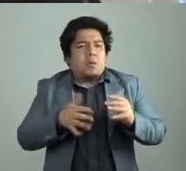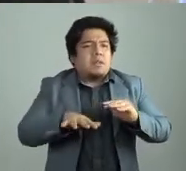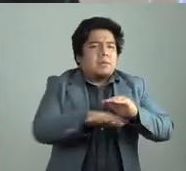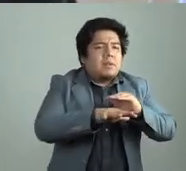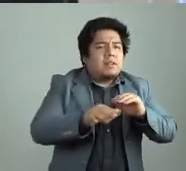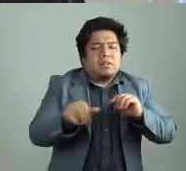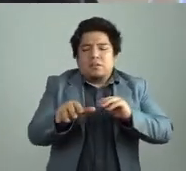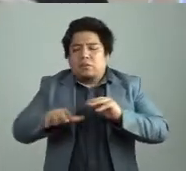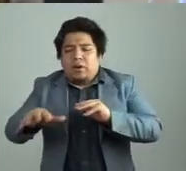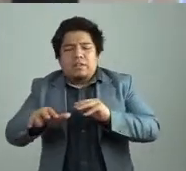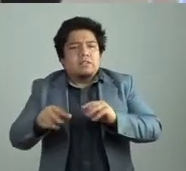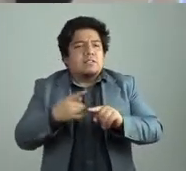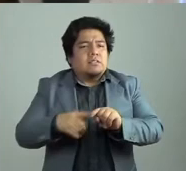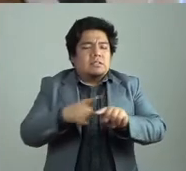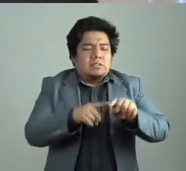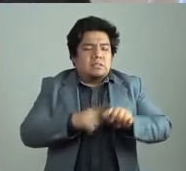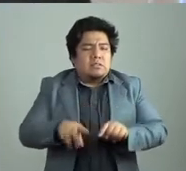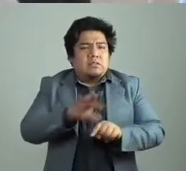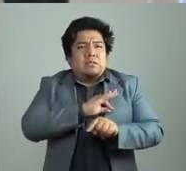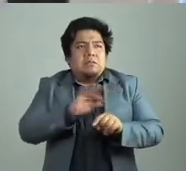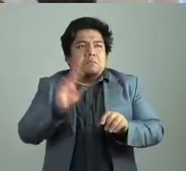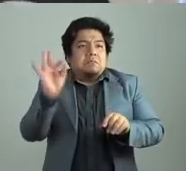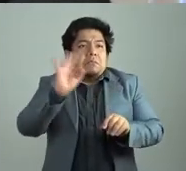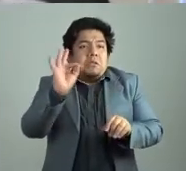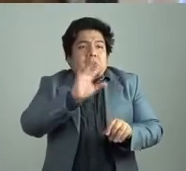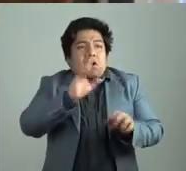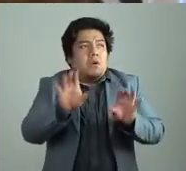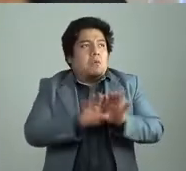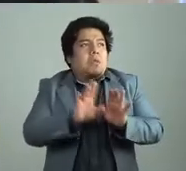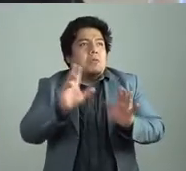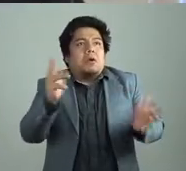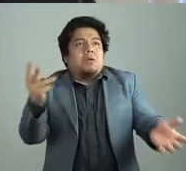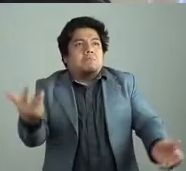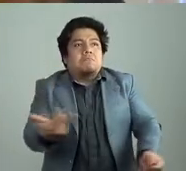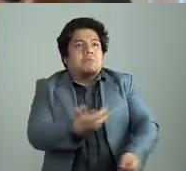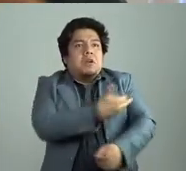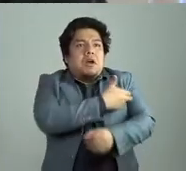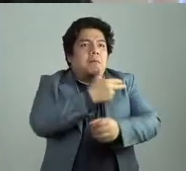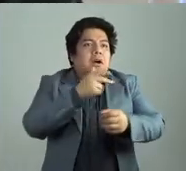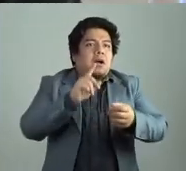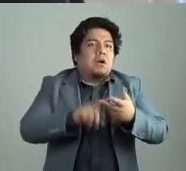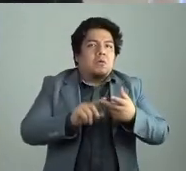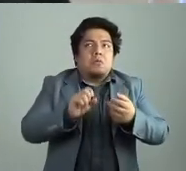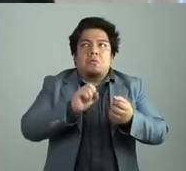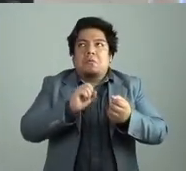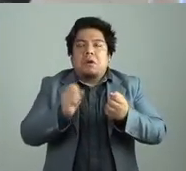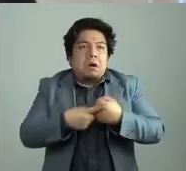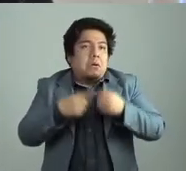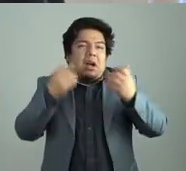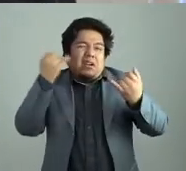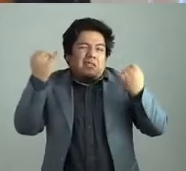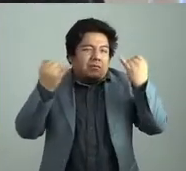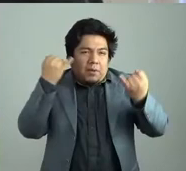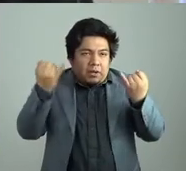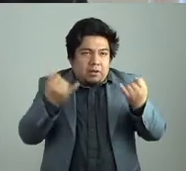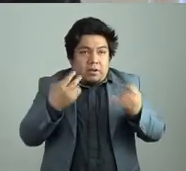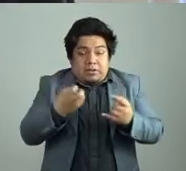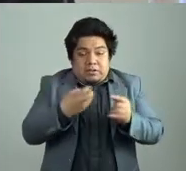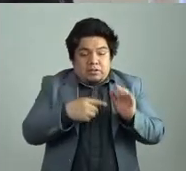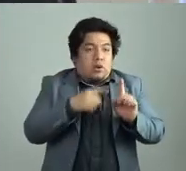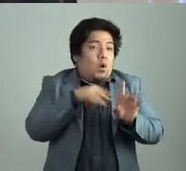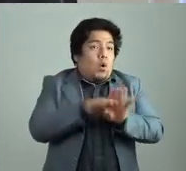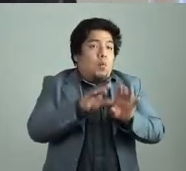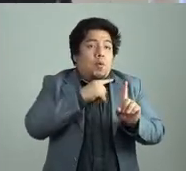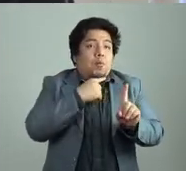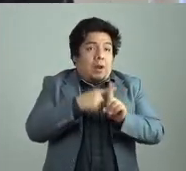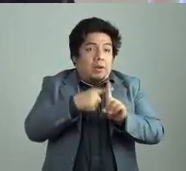no sé, cuando haya una vacuna, sea una respuesta, cuando se acabe un virus, etcétera. Esa es una respuesta positiva, pero en arte,